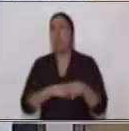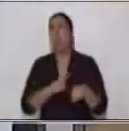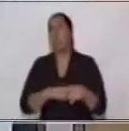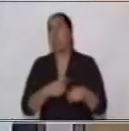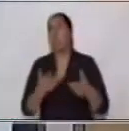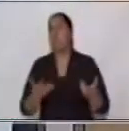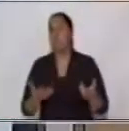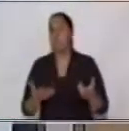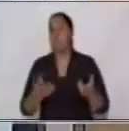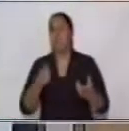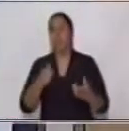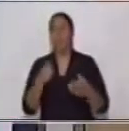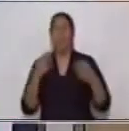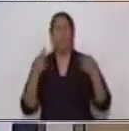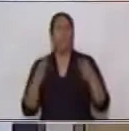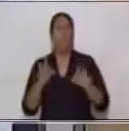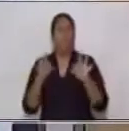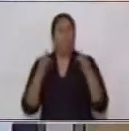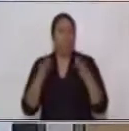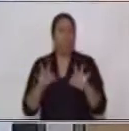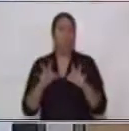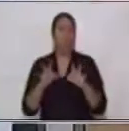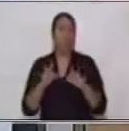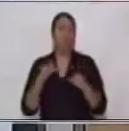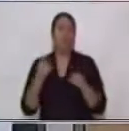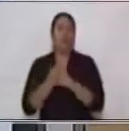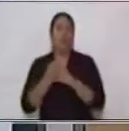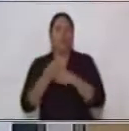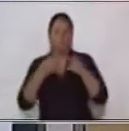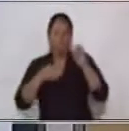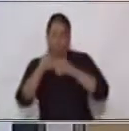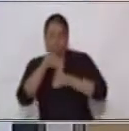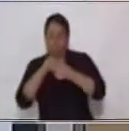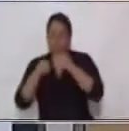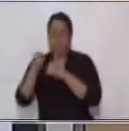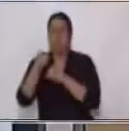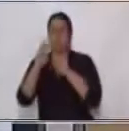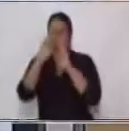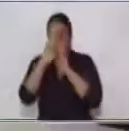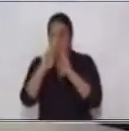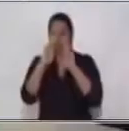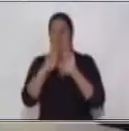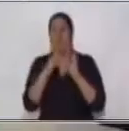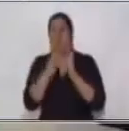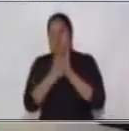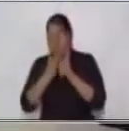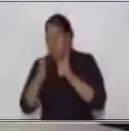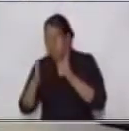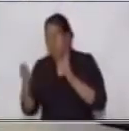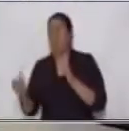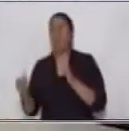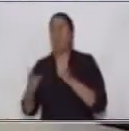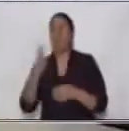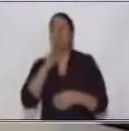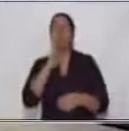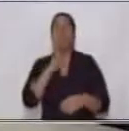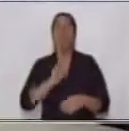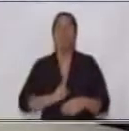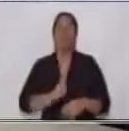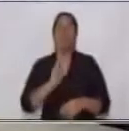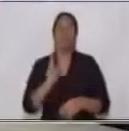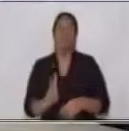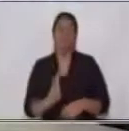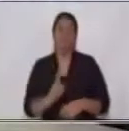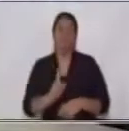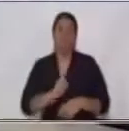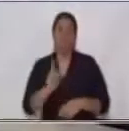y tratar de conjugarlo y respetar la estructura que posee un verbo ser conjugado un verbo